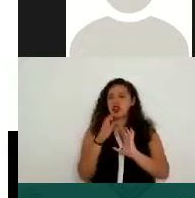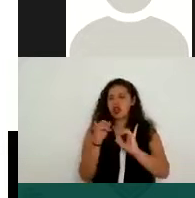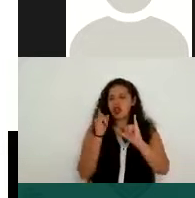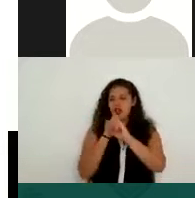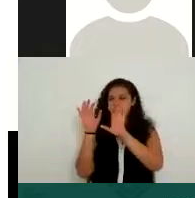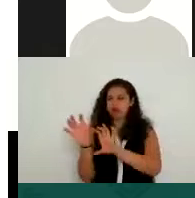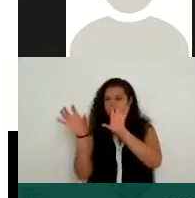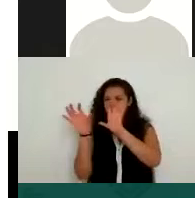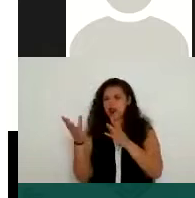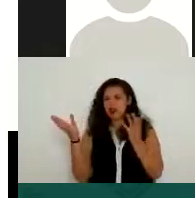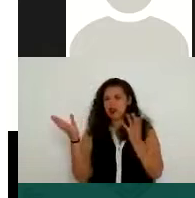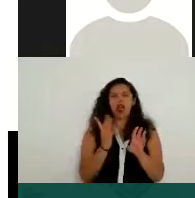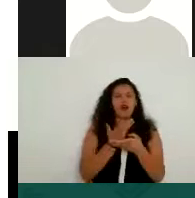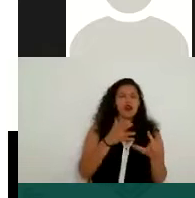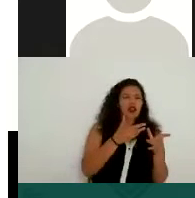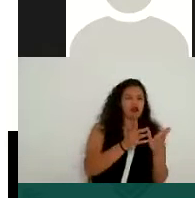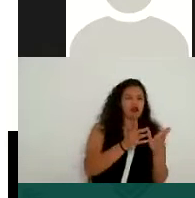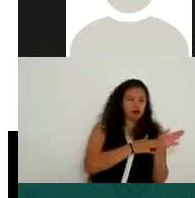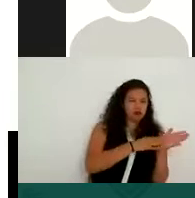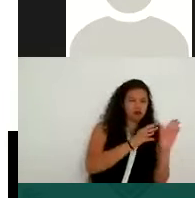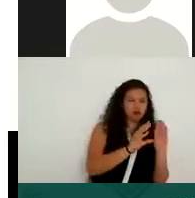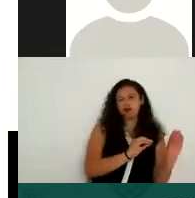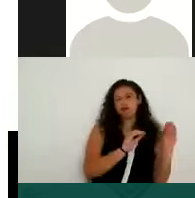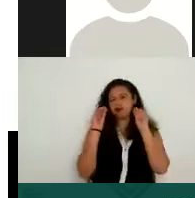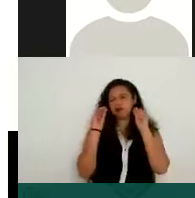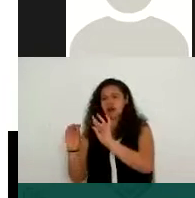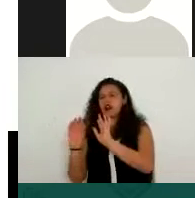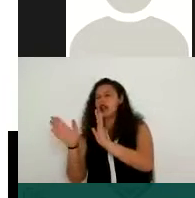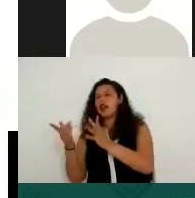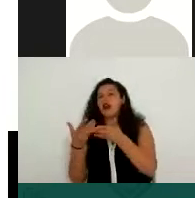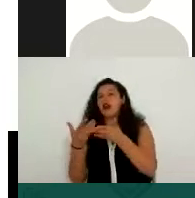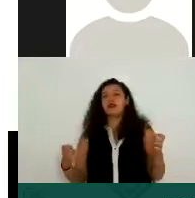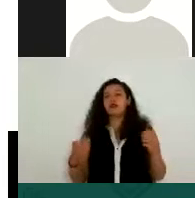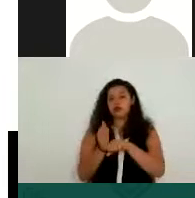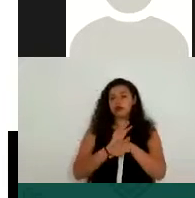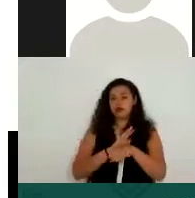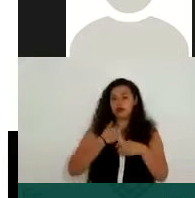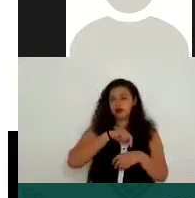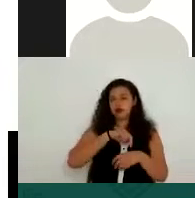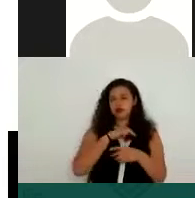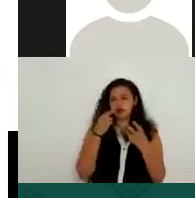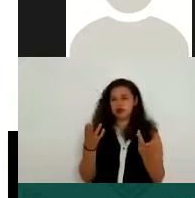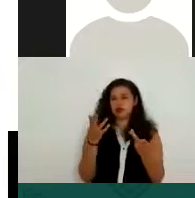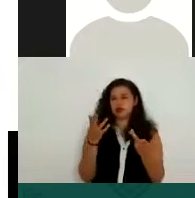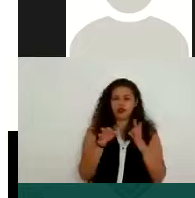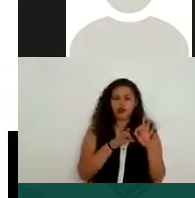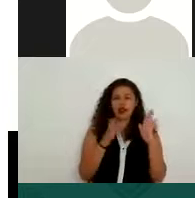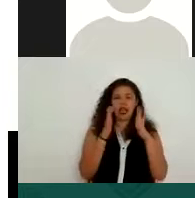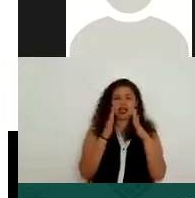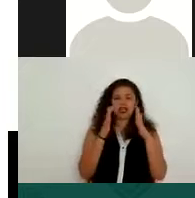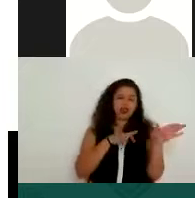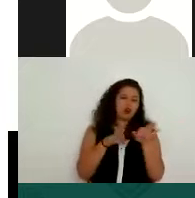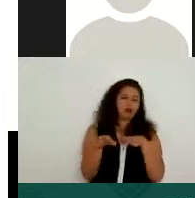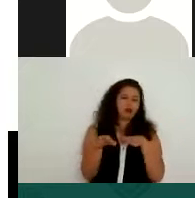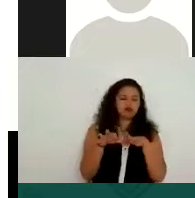y más con el tema que pasó de pandemia muchos pues estábamos trabajando desde casa entonces